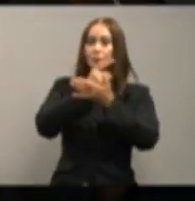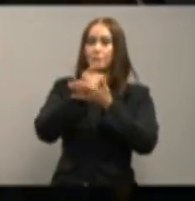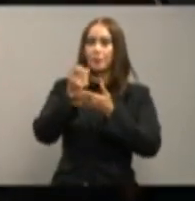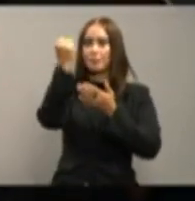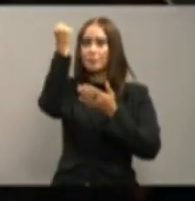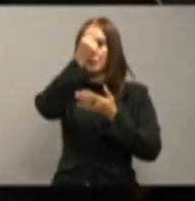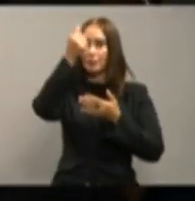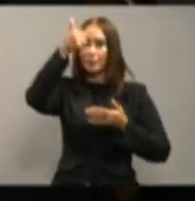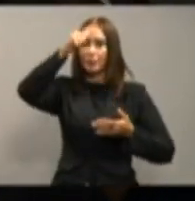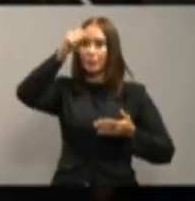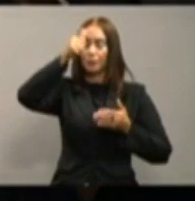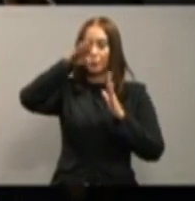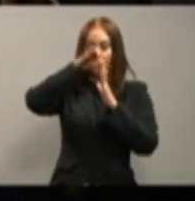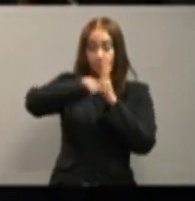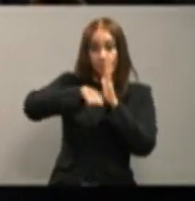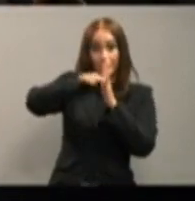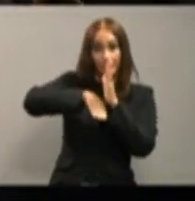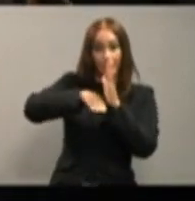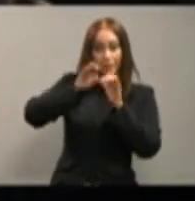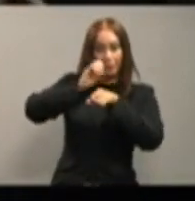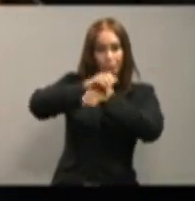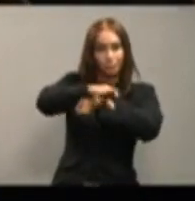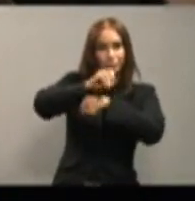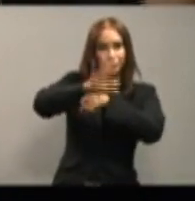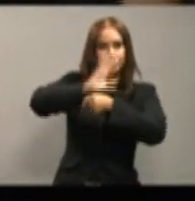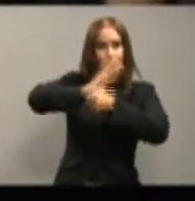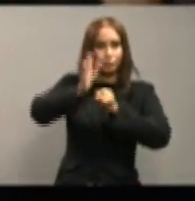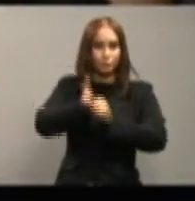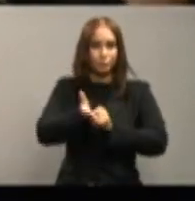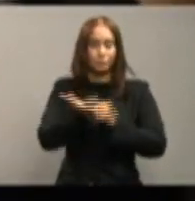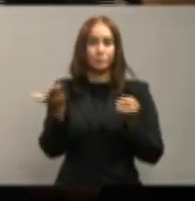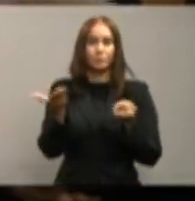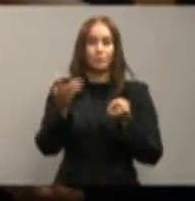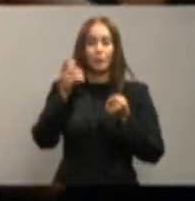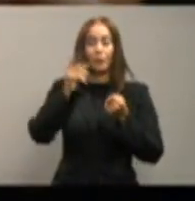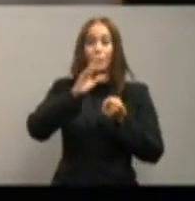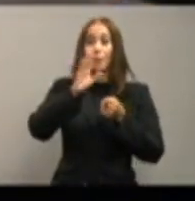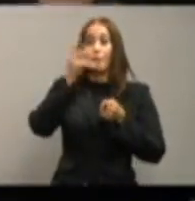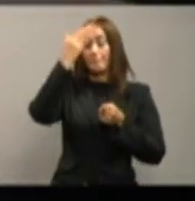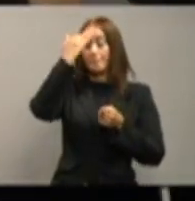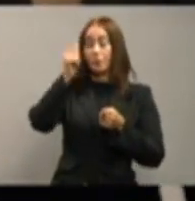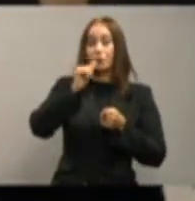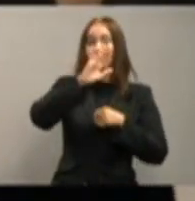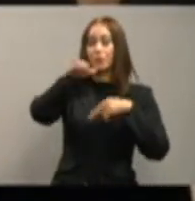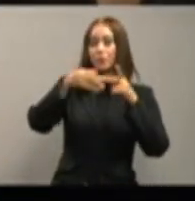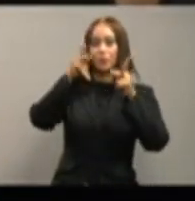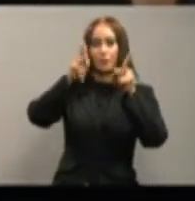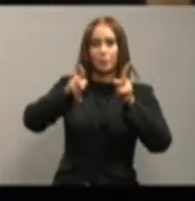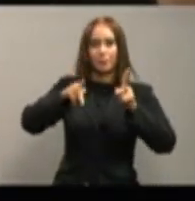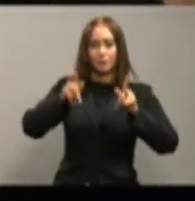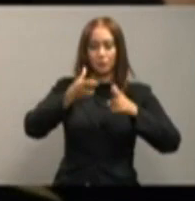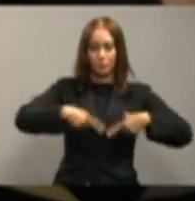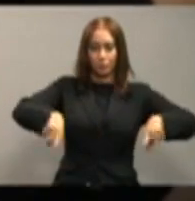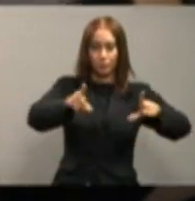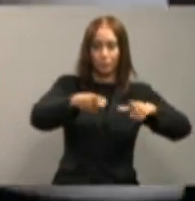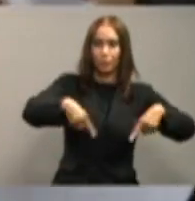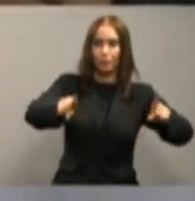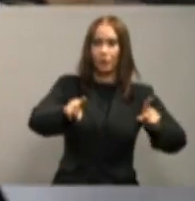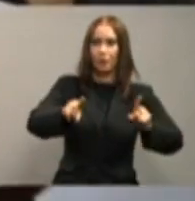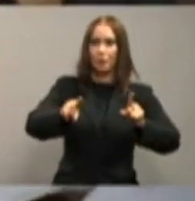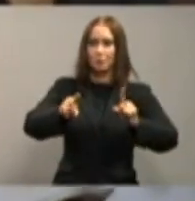contagio del coronavirus, debido a que la mayoría de la población en los sectores populares están